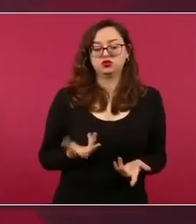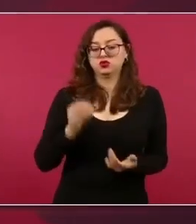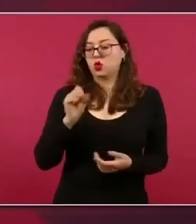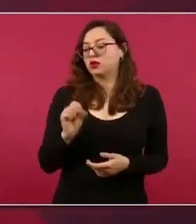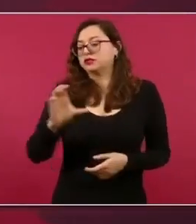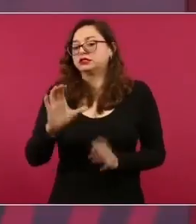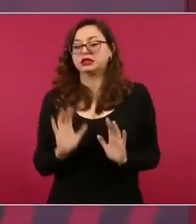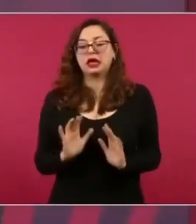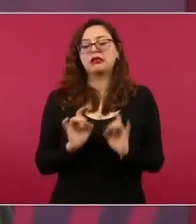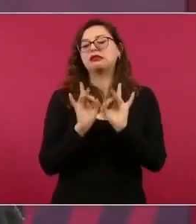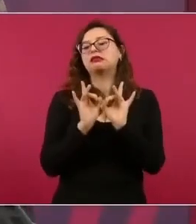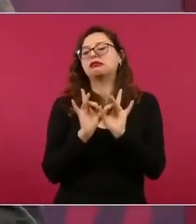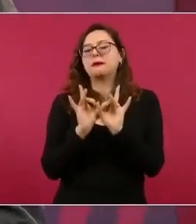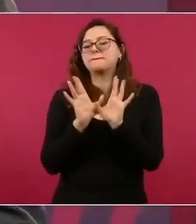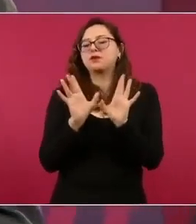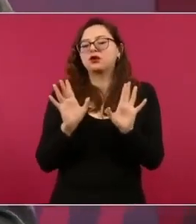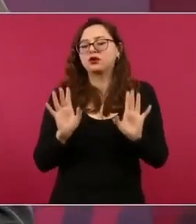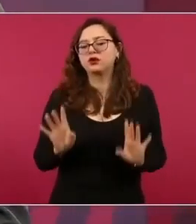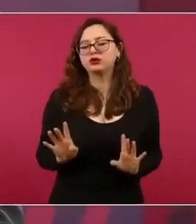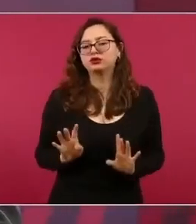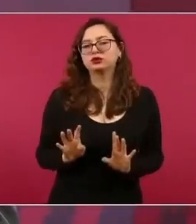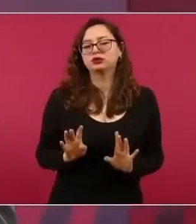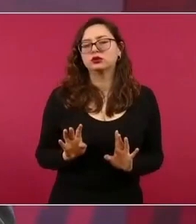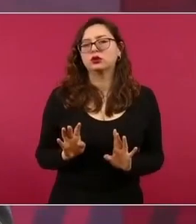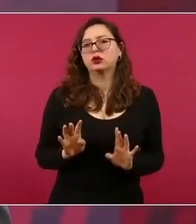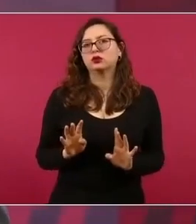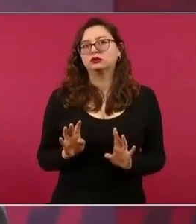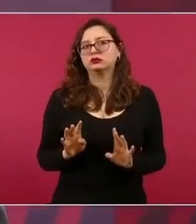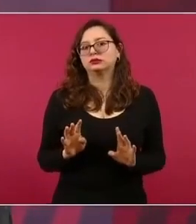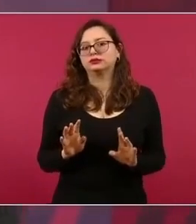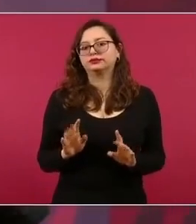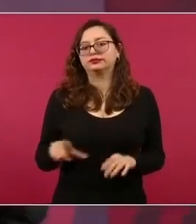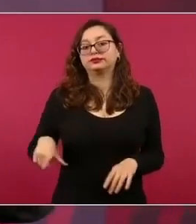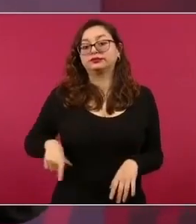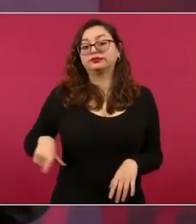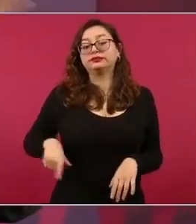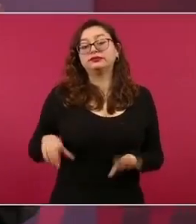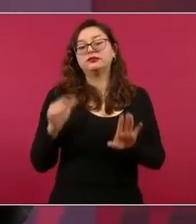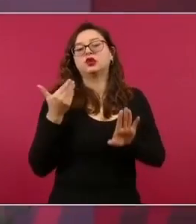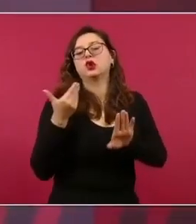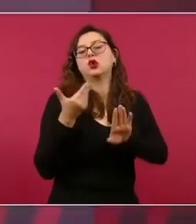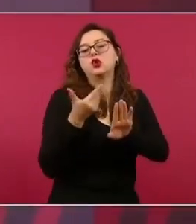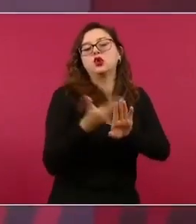llevaban a cabo un reportaje